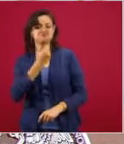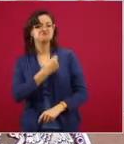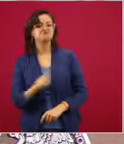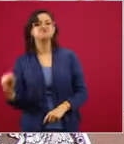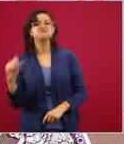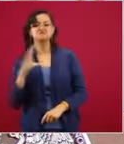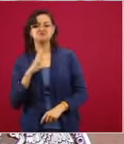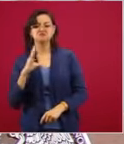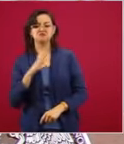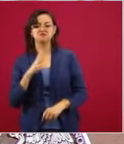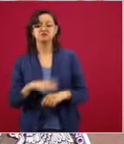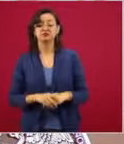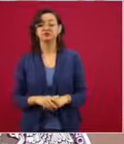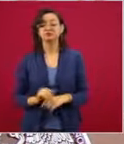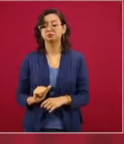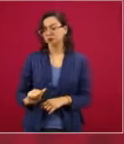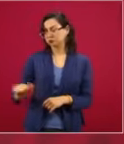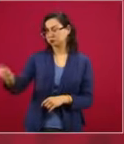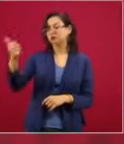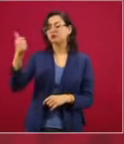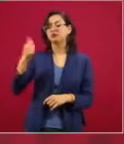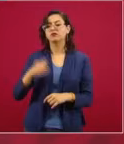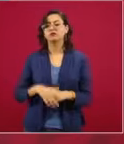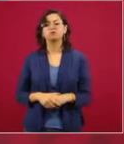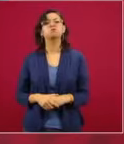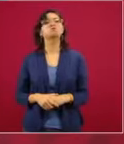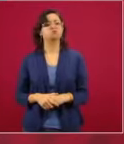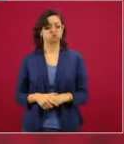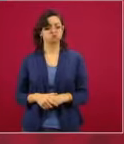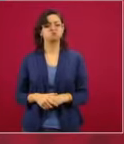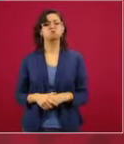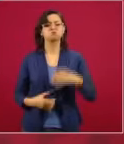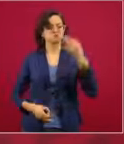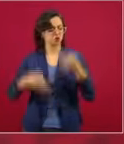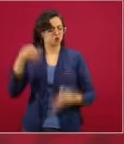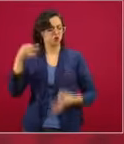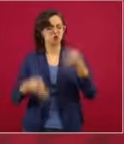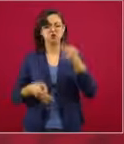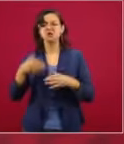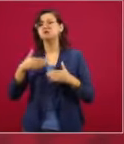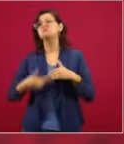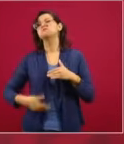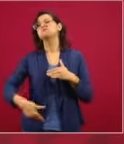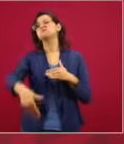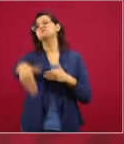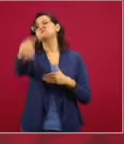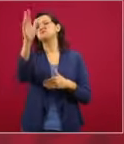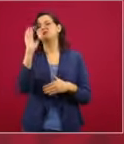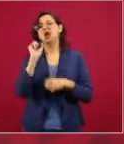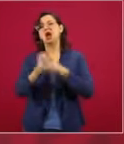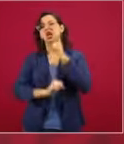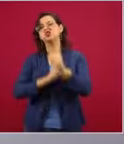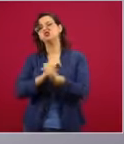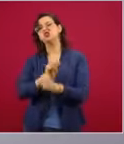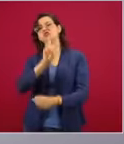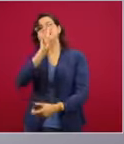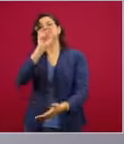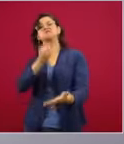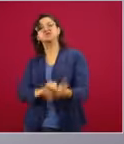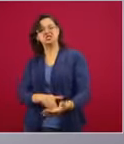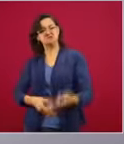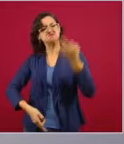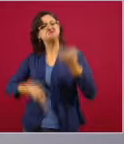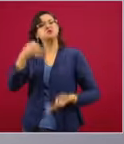O este otro que dijo, vamos a litigar hasta el año tres mil, entonces, ándale,